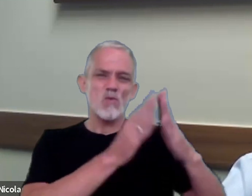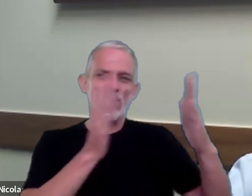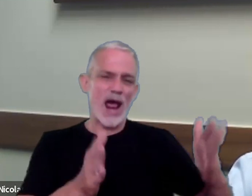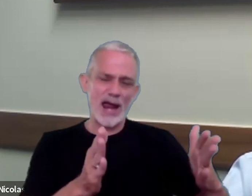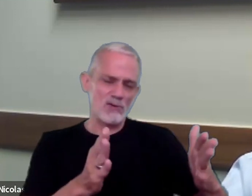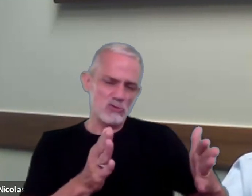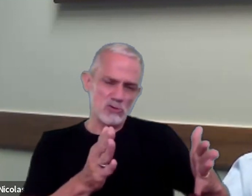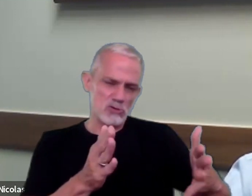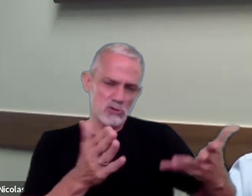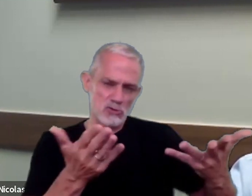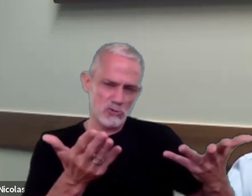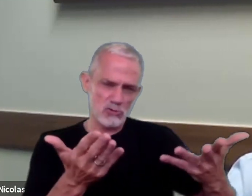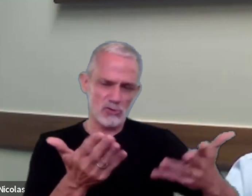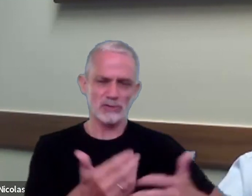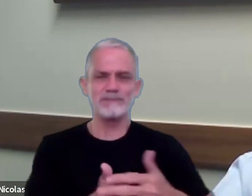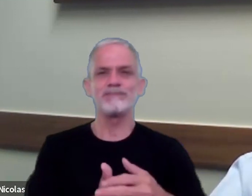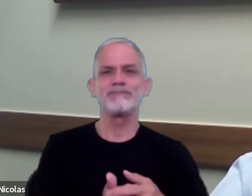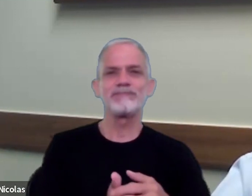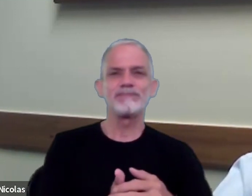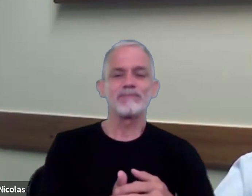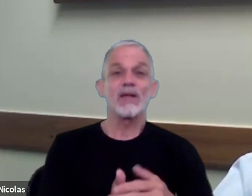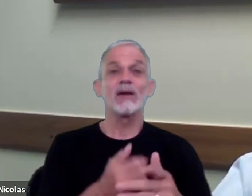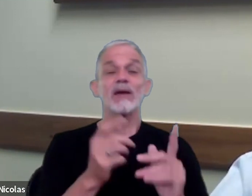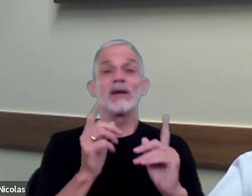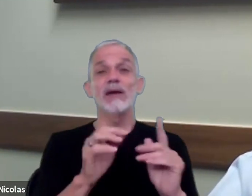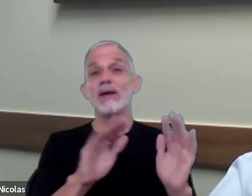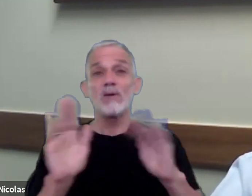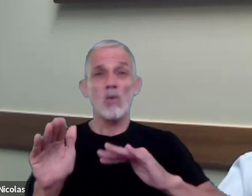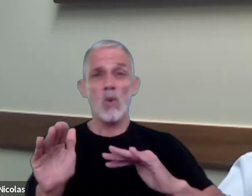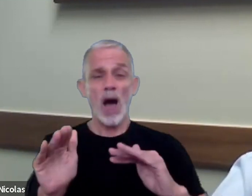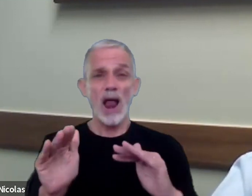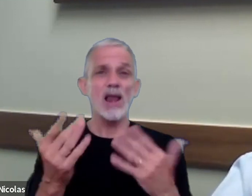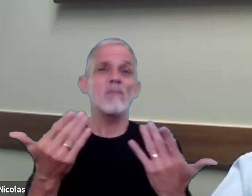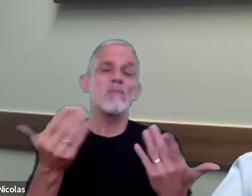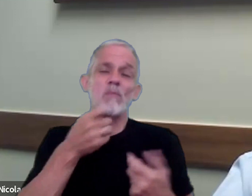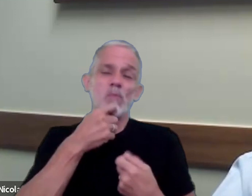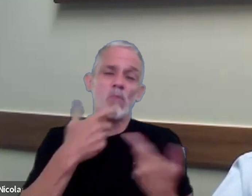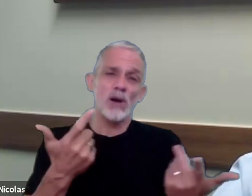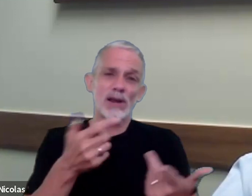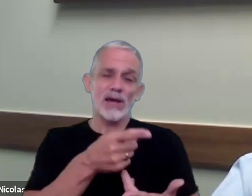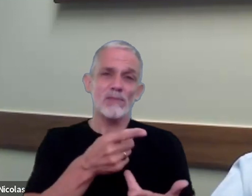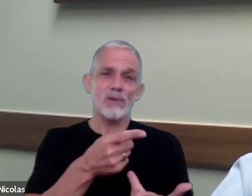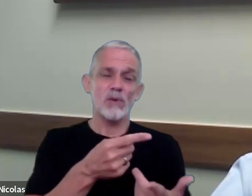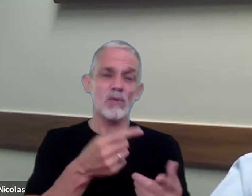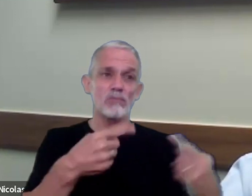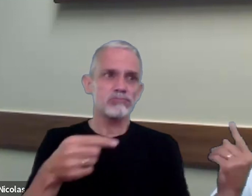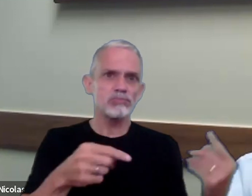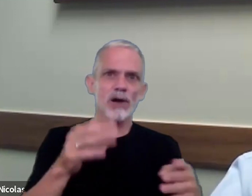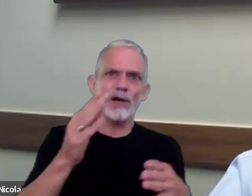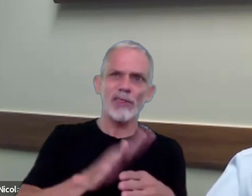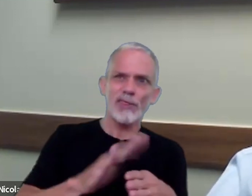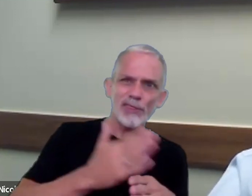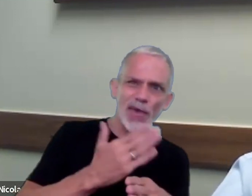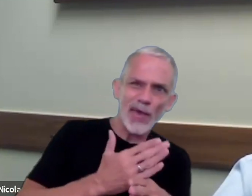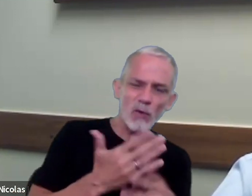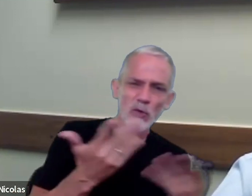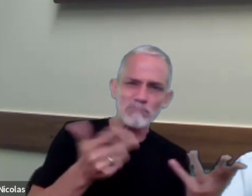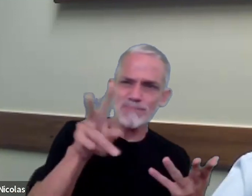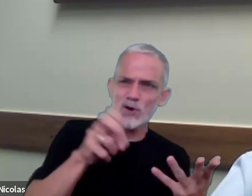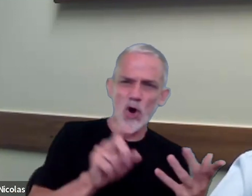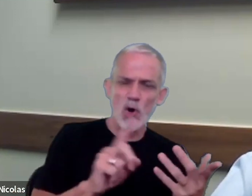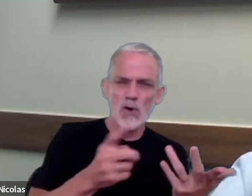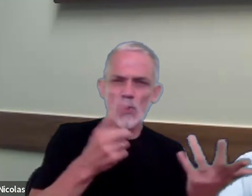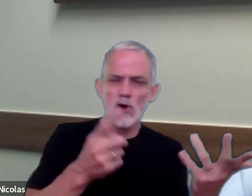en un año determinado lo mismo puede ocurrir si tuvo por ejemplo incobrables extraordinarios si tuvo